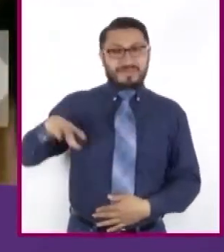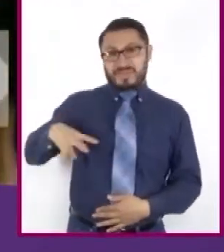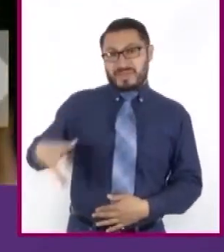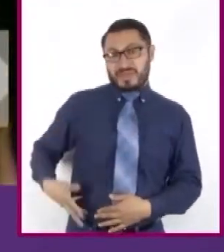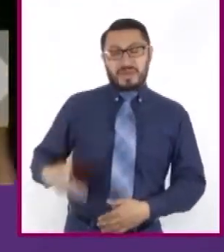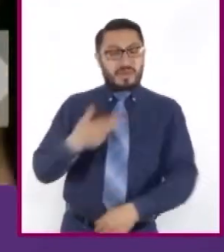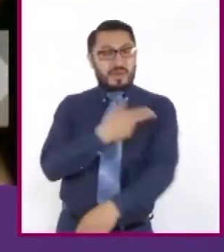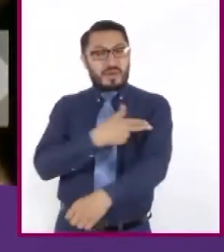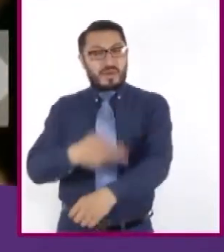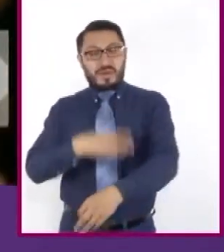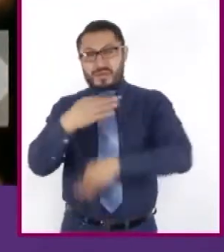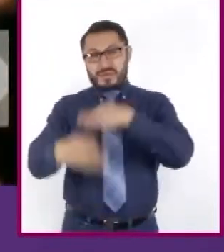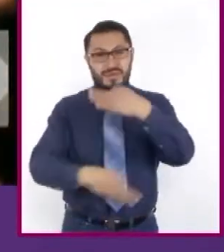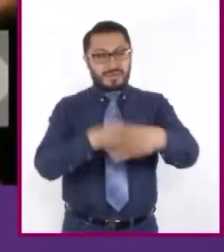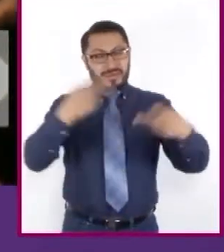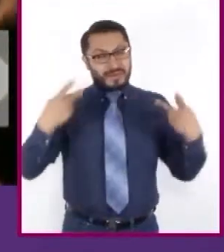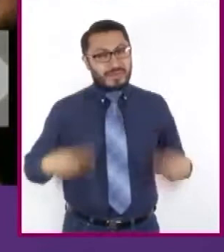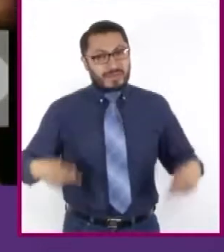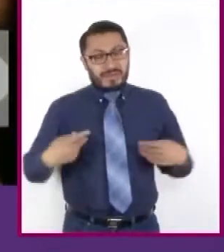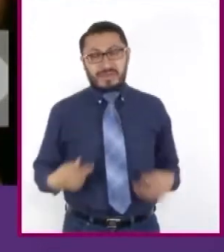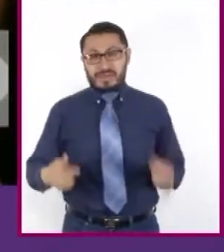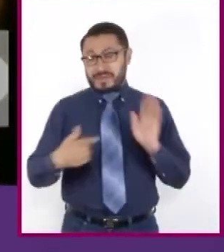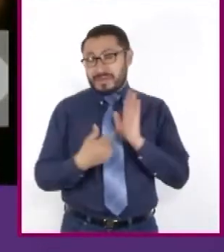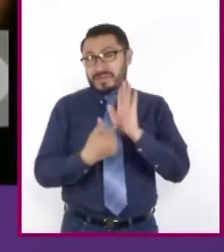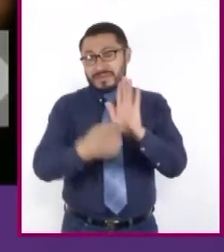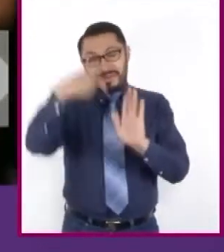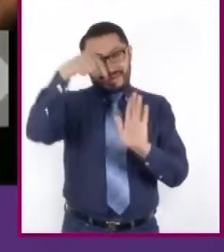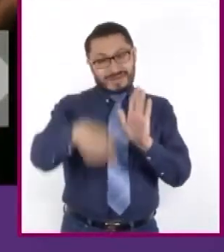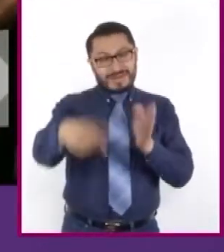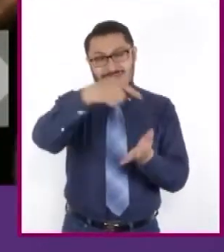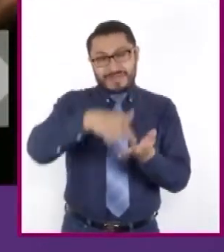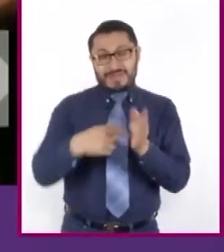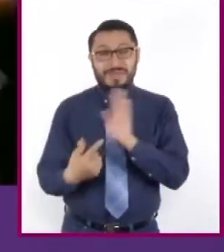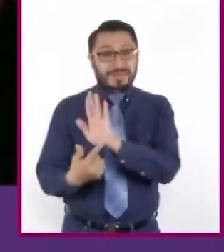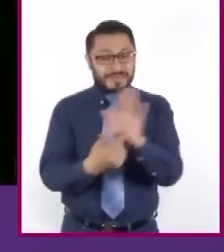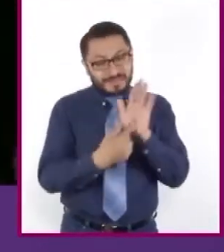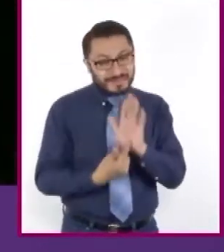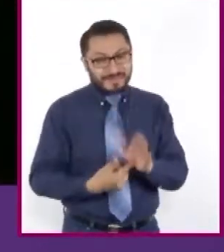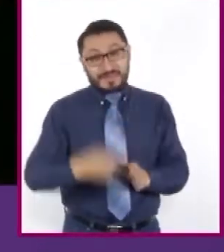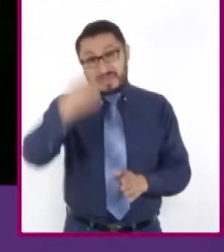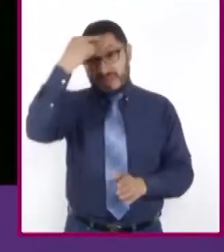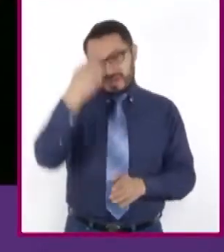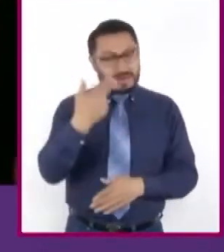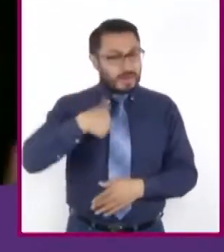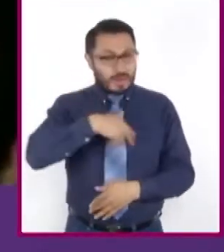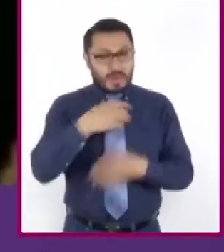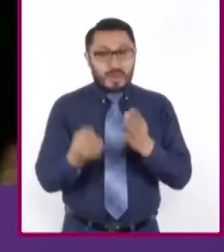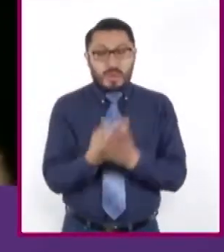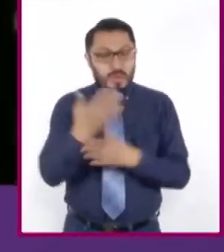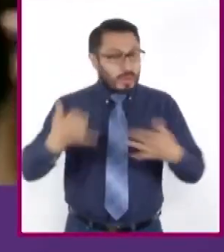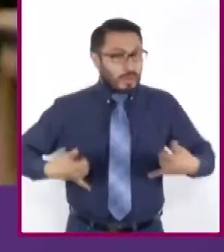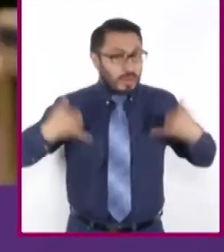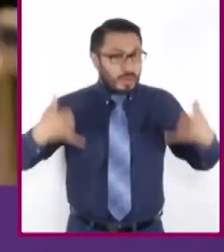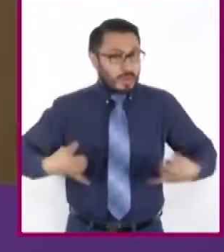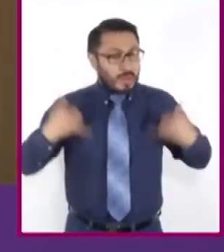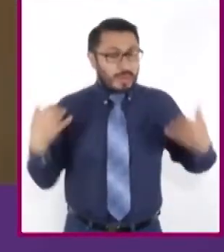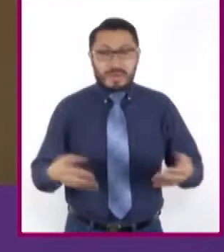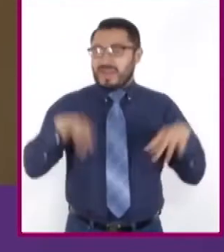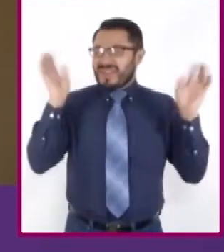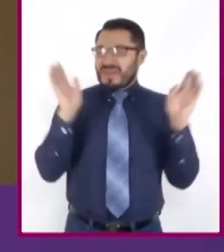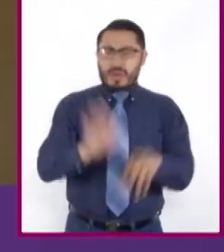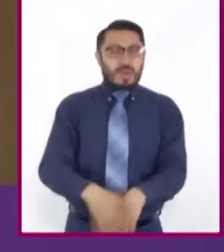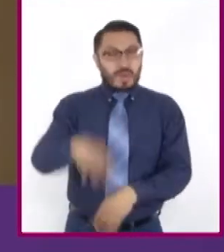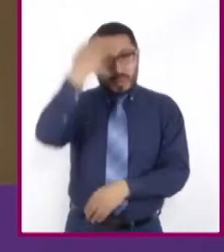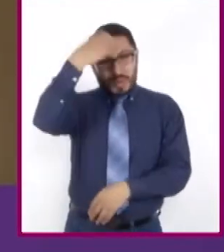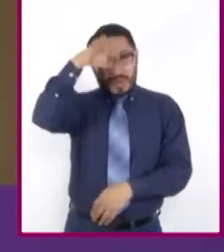para cualquier grupo estar en este lugar. Entonces, para nosotros, para los chicos nuevos, para todos los jóvenes, es lo máximo, es una